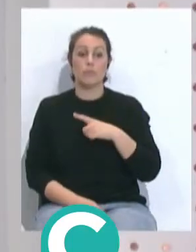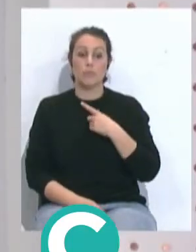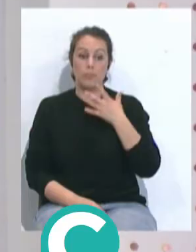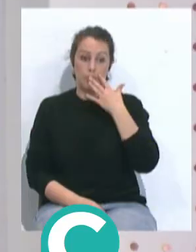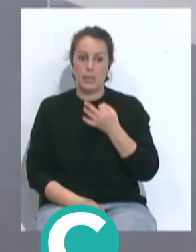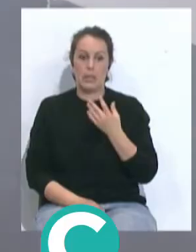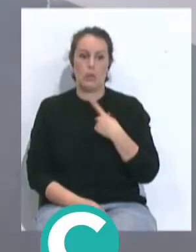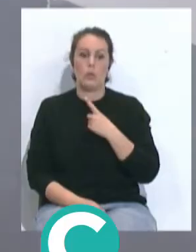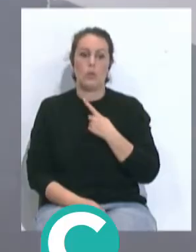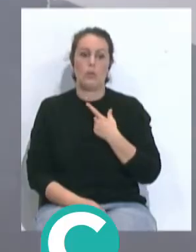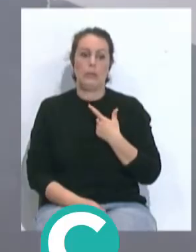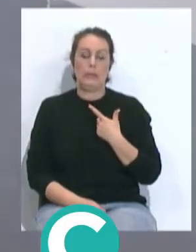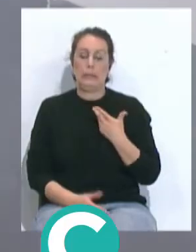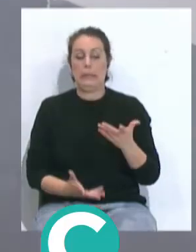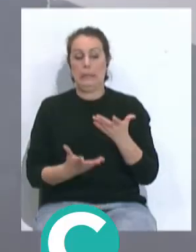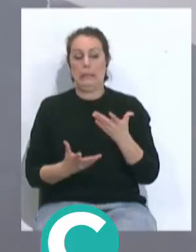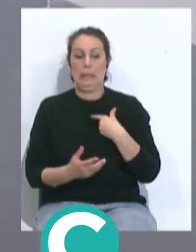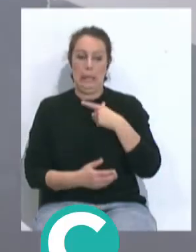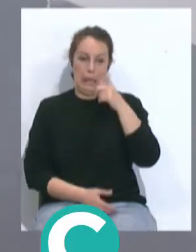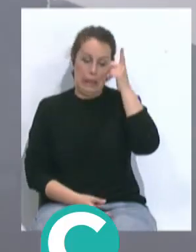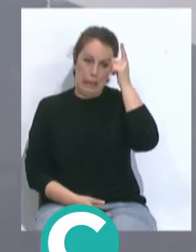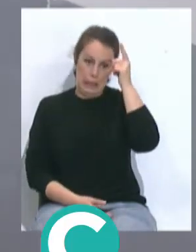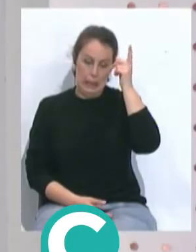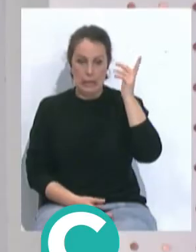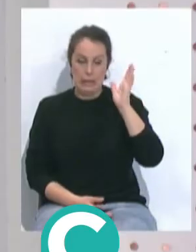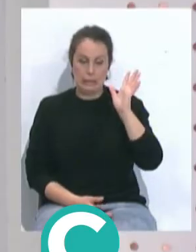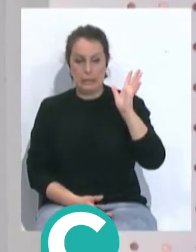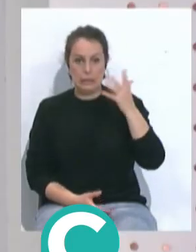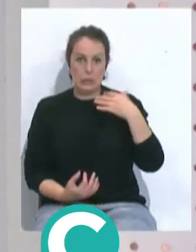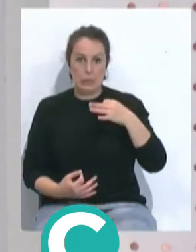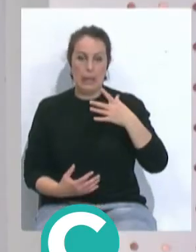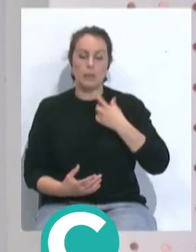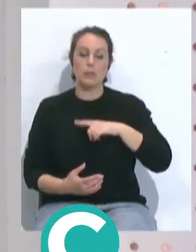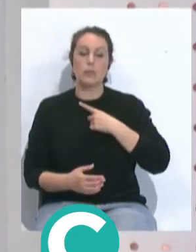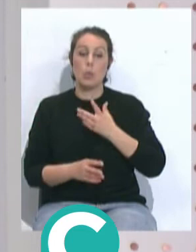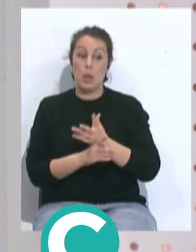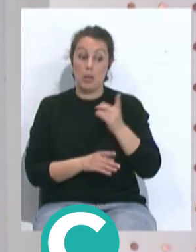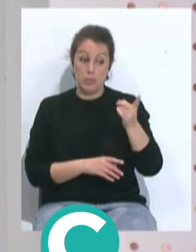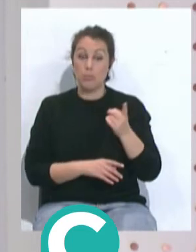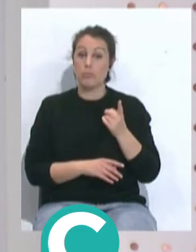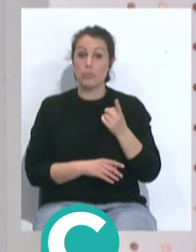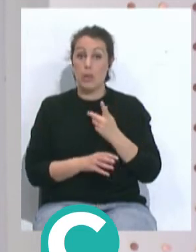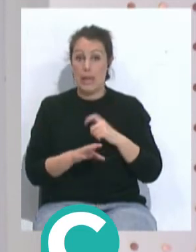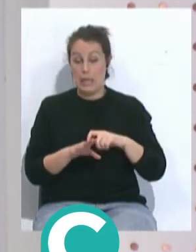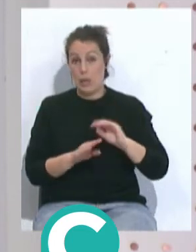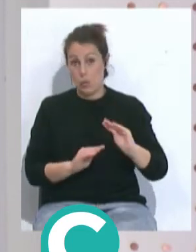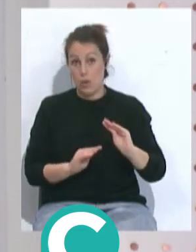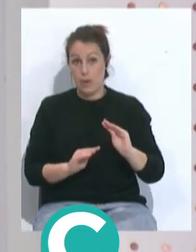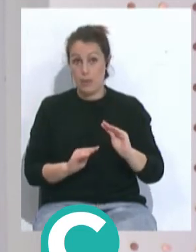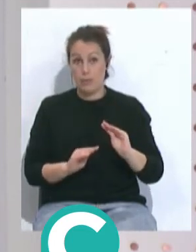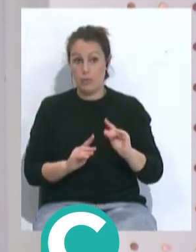más, éramos más deficientes intelectualmente hablando. Sí, y además un jugador que quizá por sus características